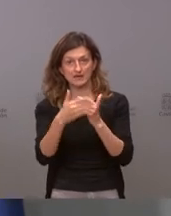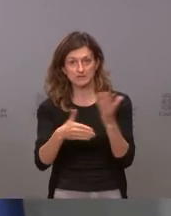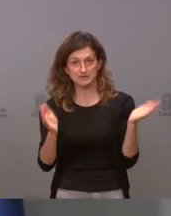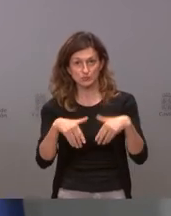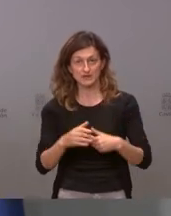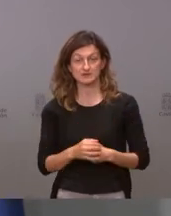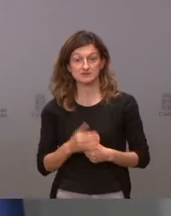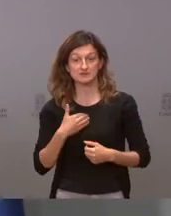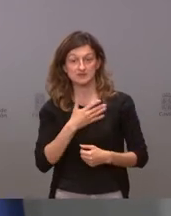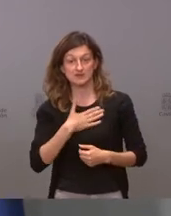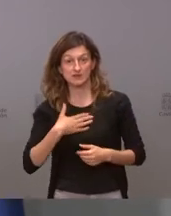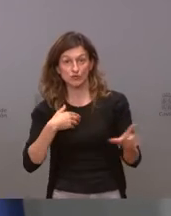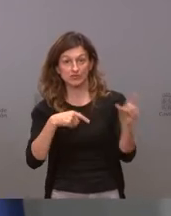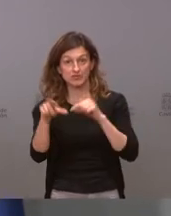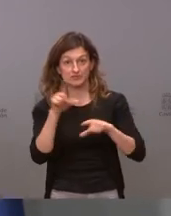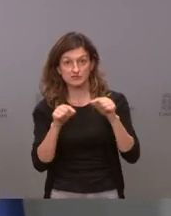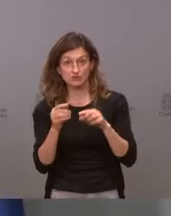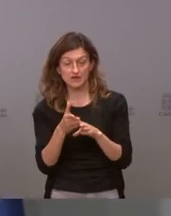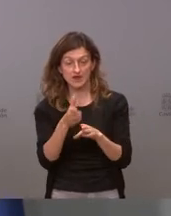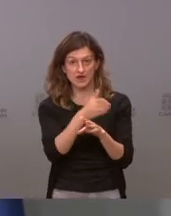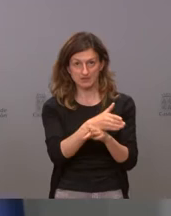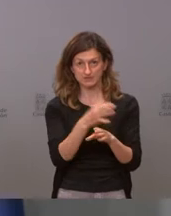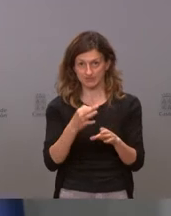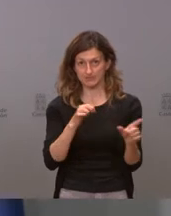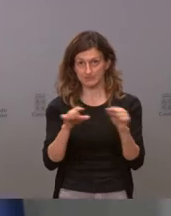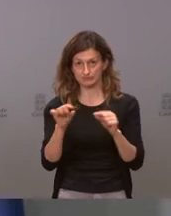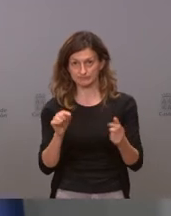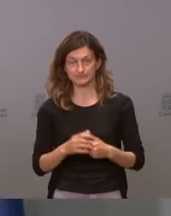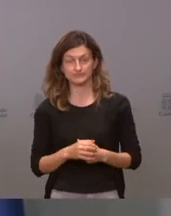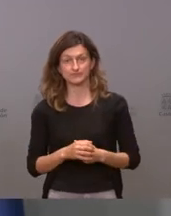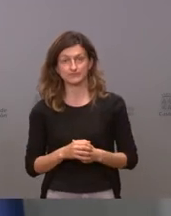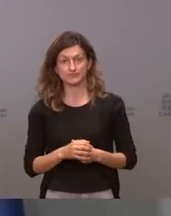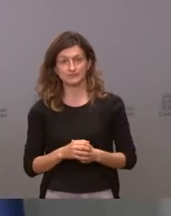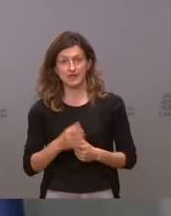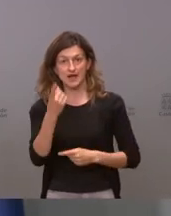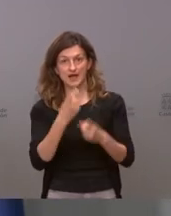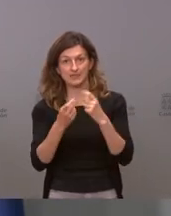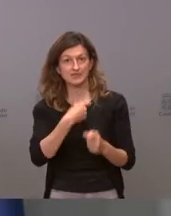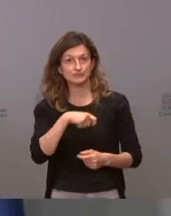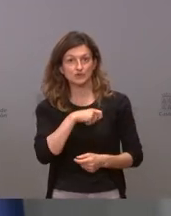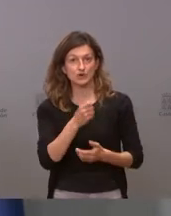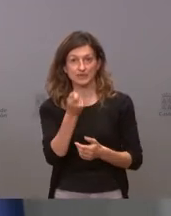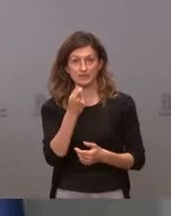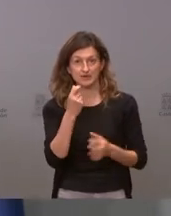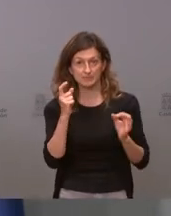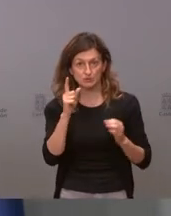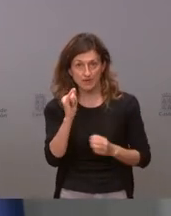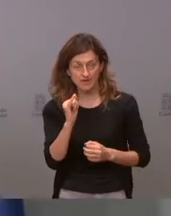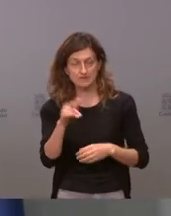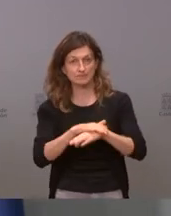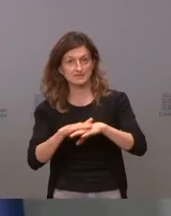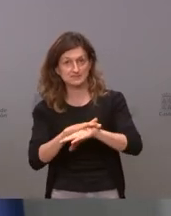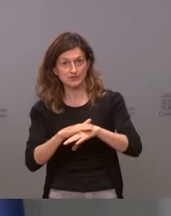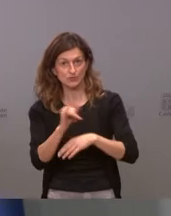decisiones lo que tiene que hacer es tomar decisiones tienes la Agencia Española del Medicamento tienes el Ministerio